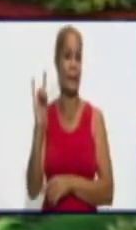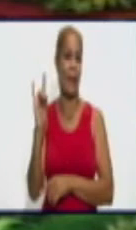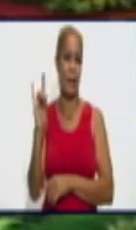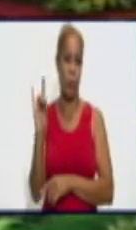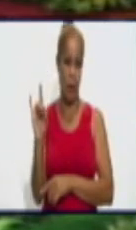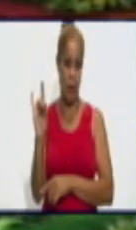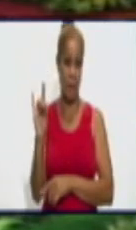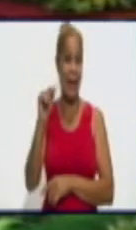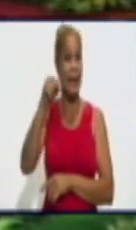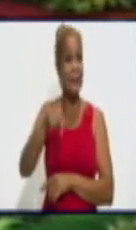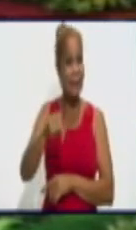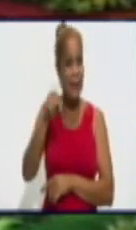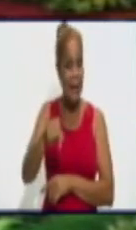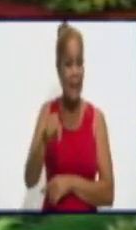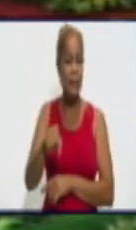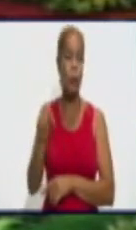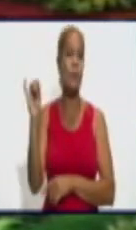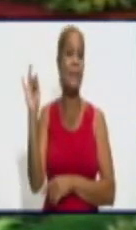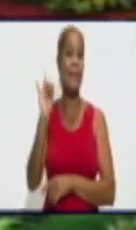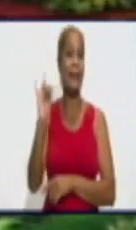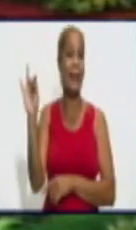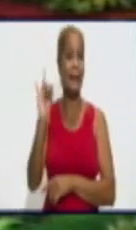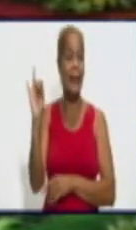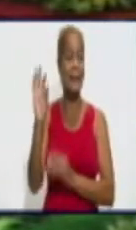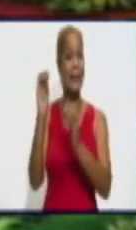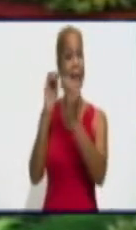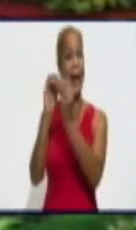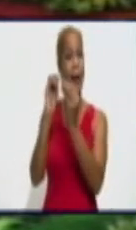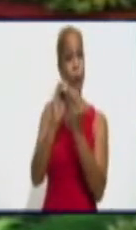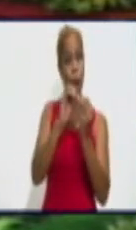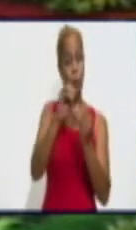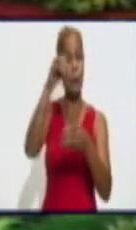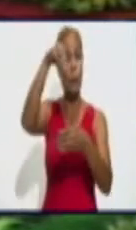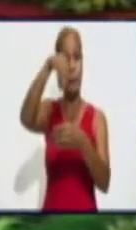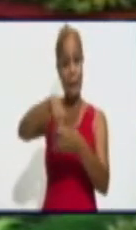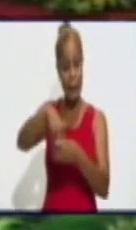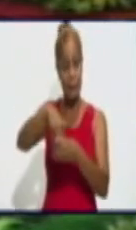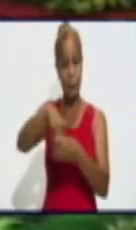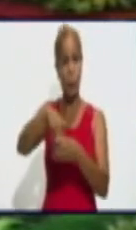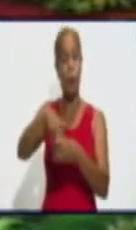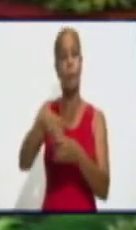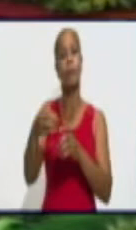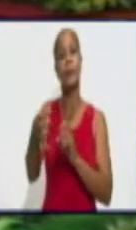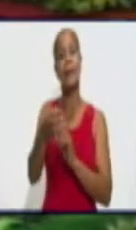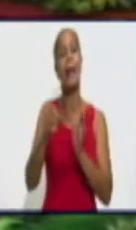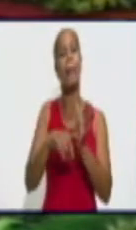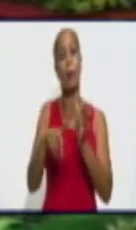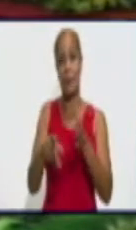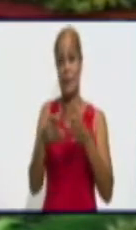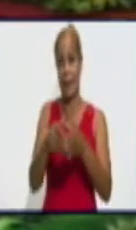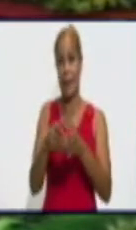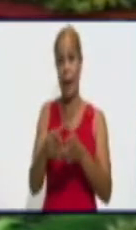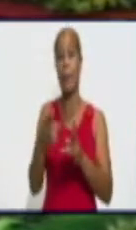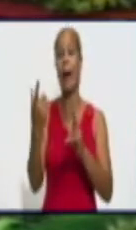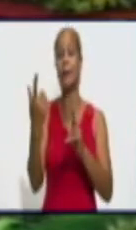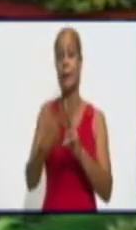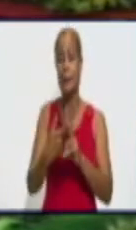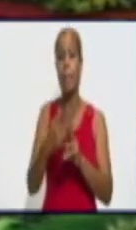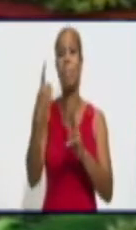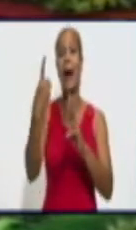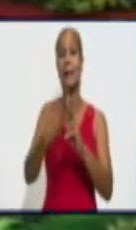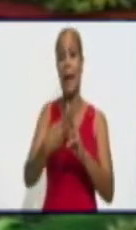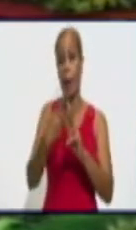de ellos 77 autóctonos, y vayamos, sigue marcando el paso, 63 casos positivos a la COVID